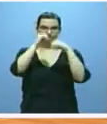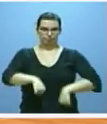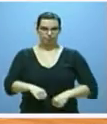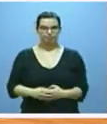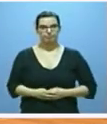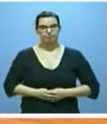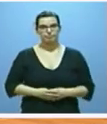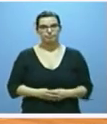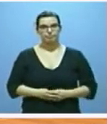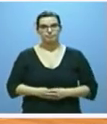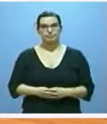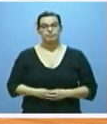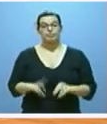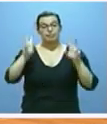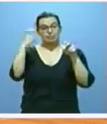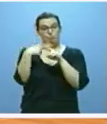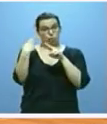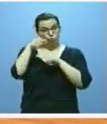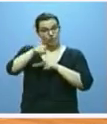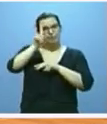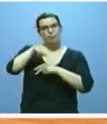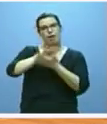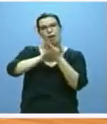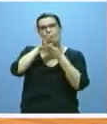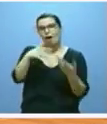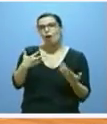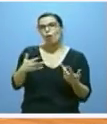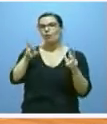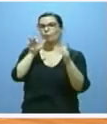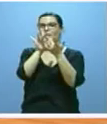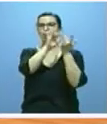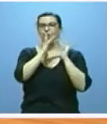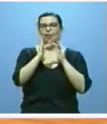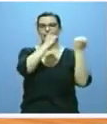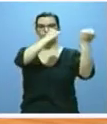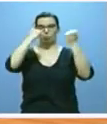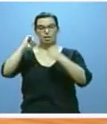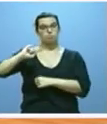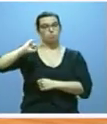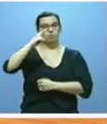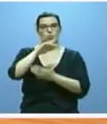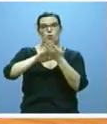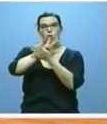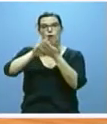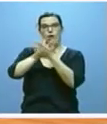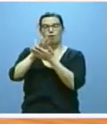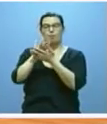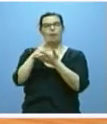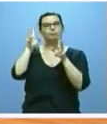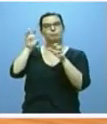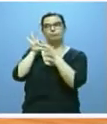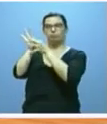Dentro de este mismo apartado de asuntos políticos, abordaré ahora las relaciones institucionales, comenzando por las mantenidas con el Estado.